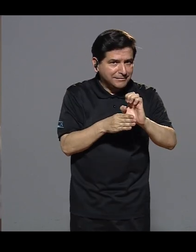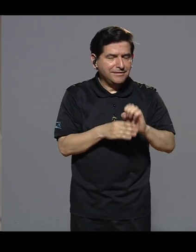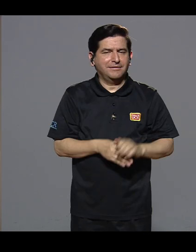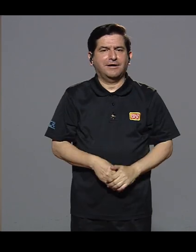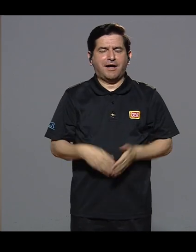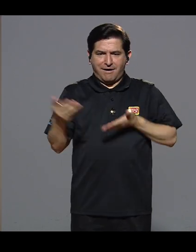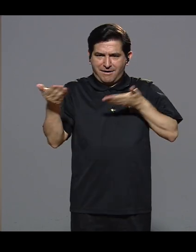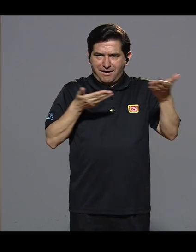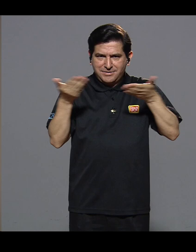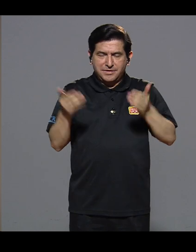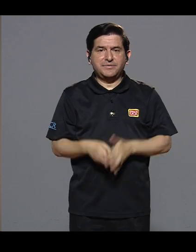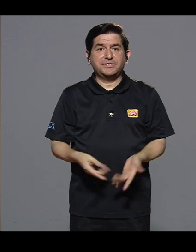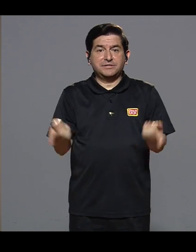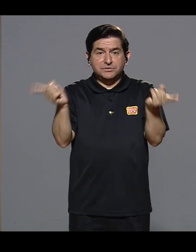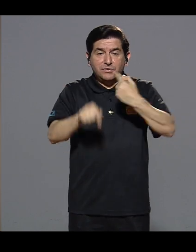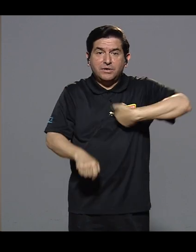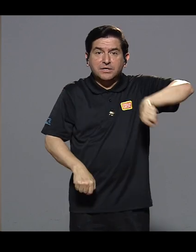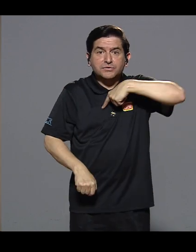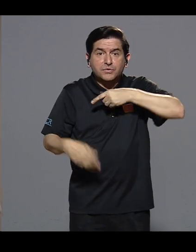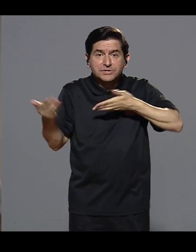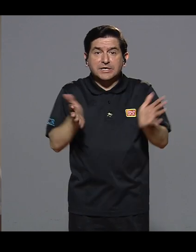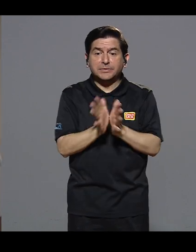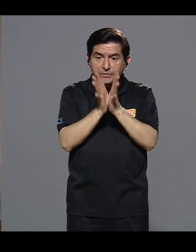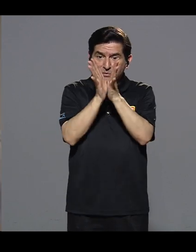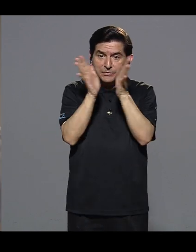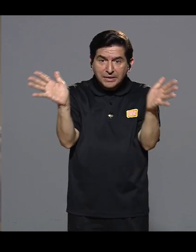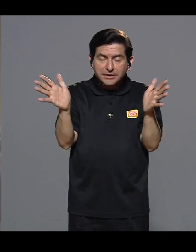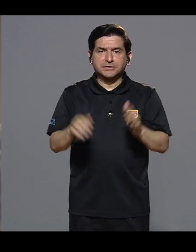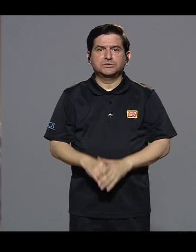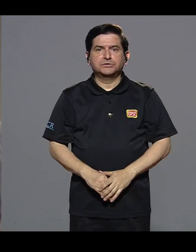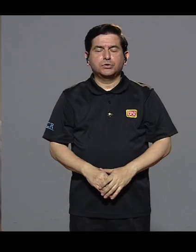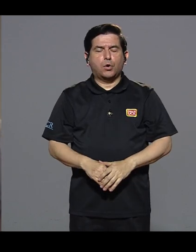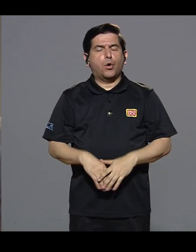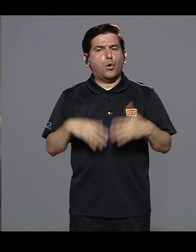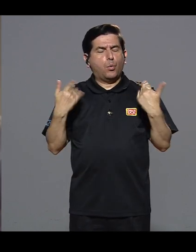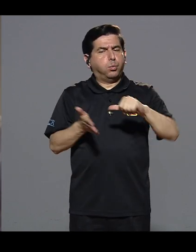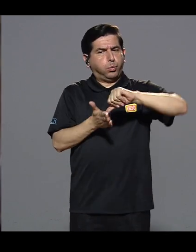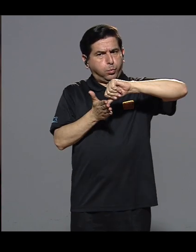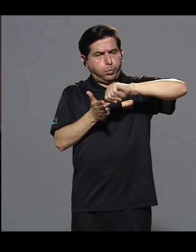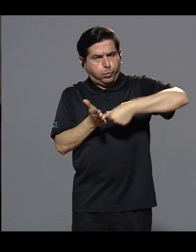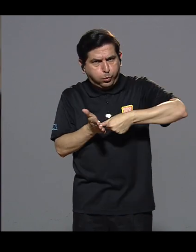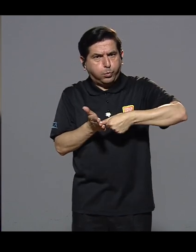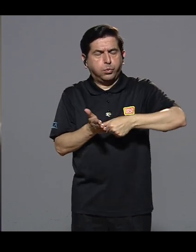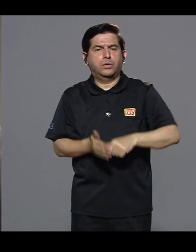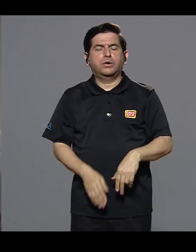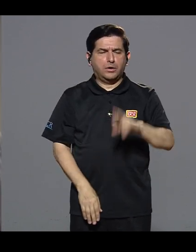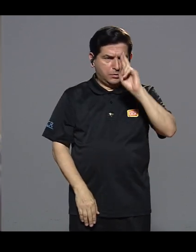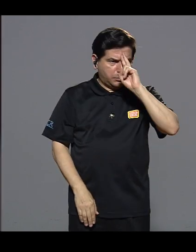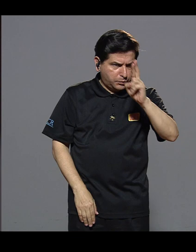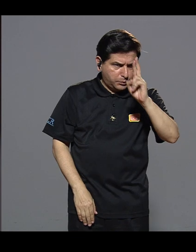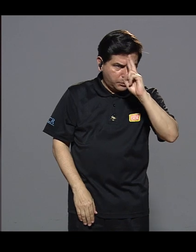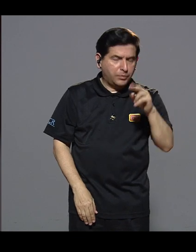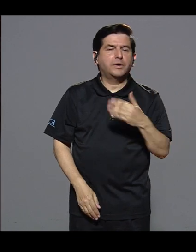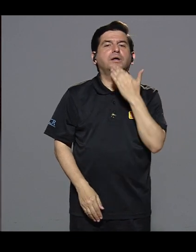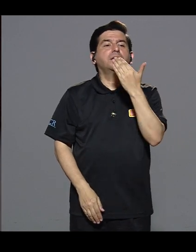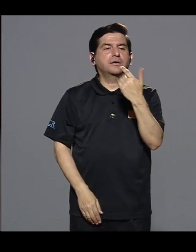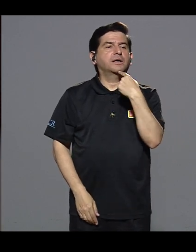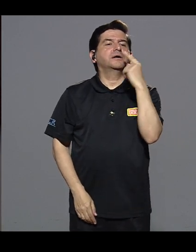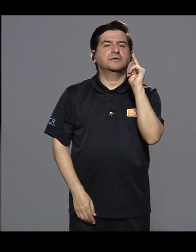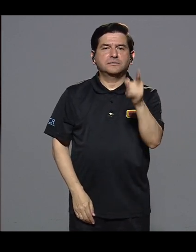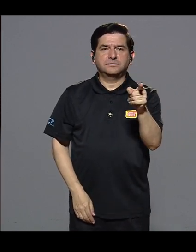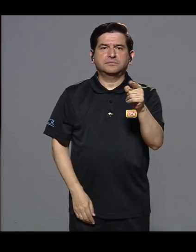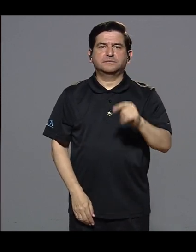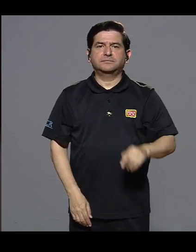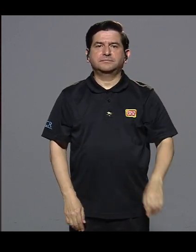destacado. Esta ética en el servicio, que en el caso nuestro es un servicio público, tenemos que subrayarlo, tenemos que